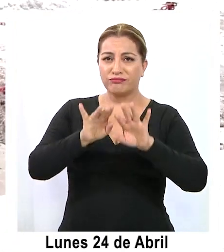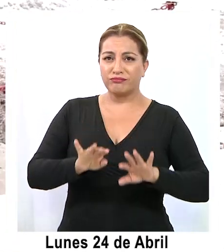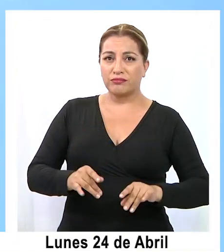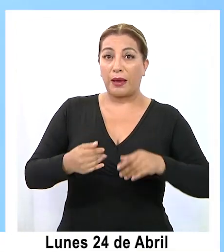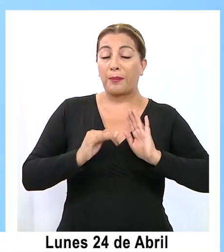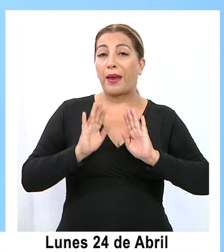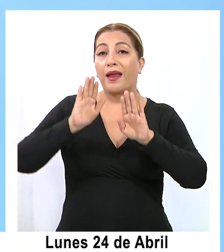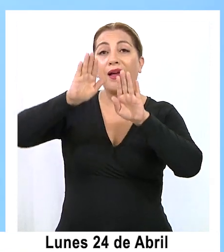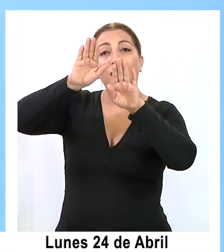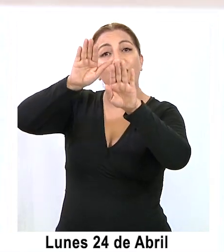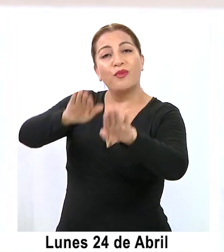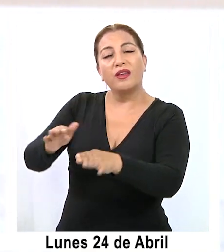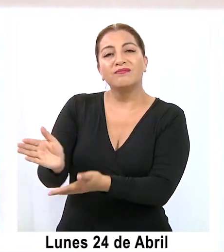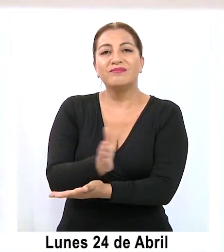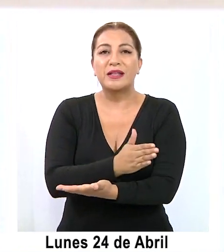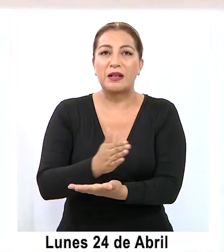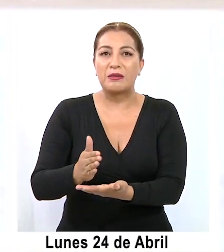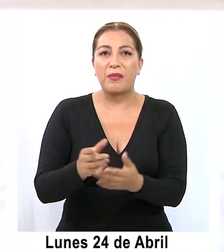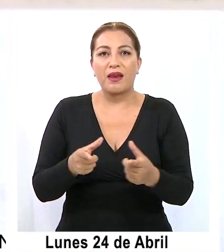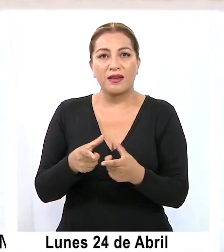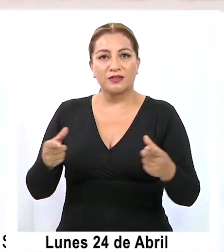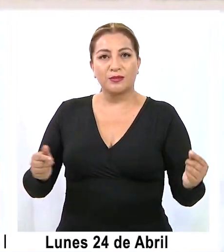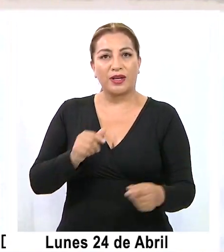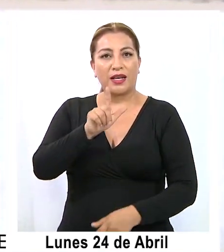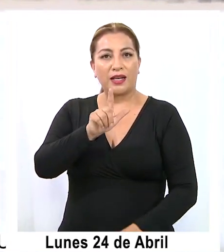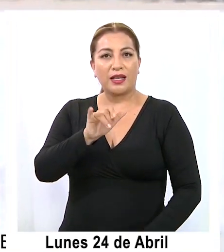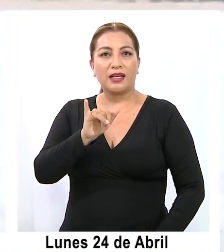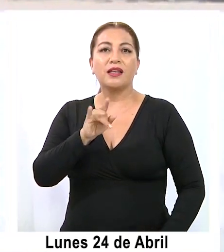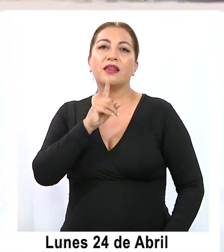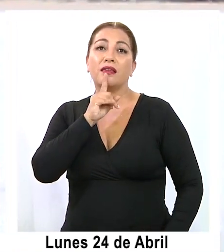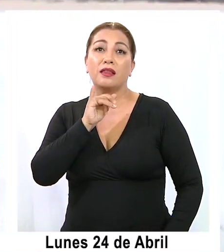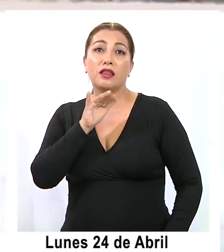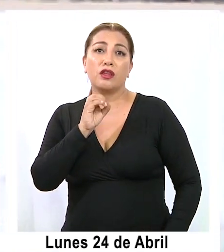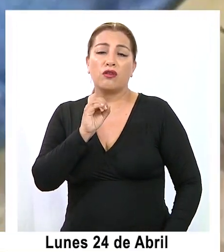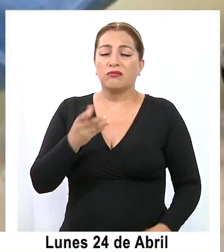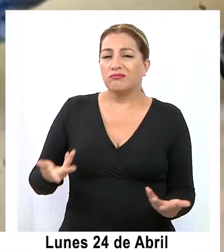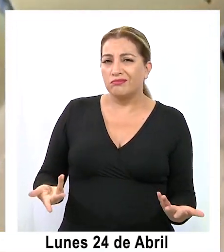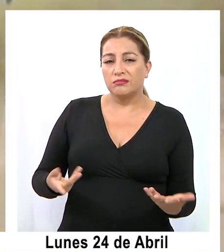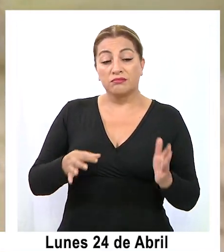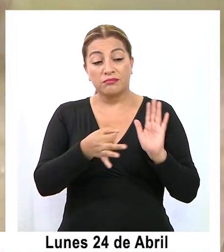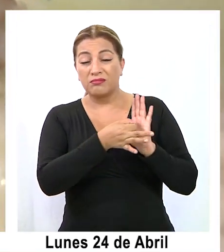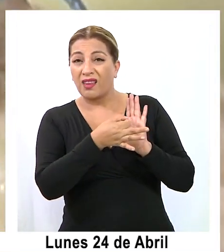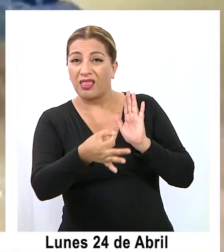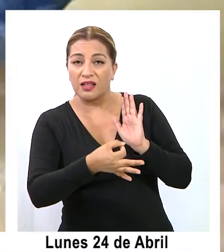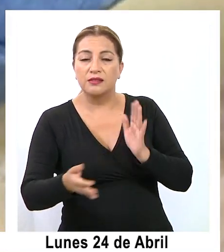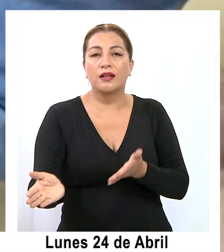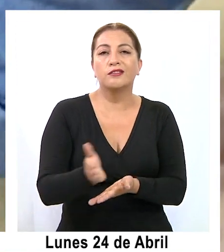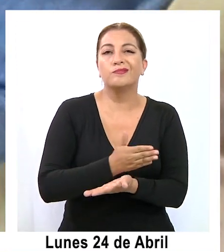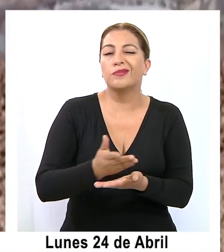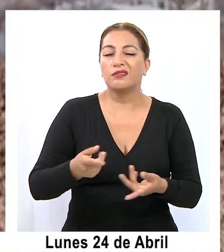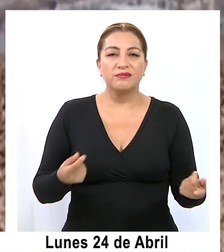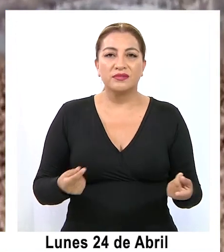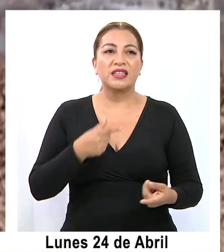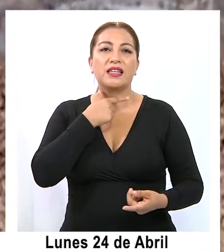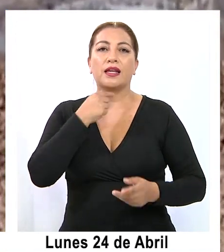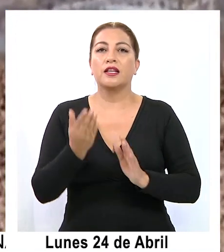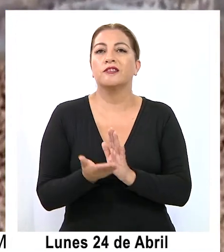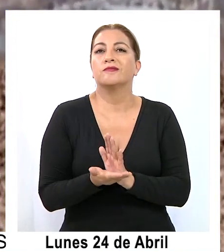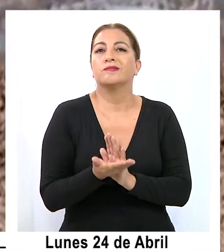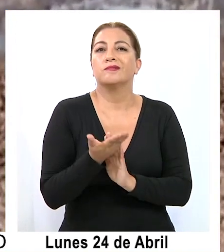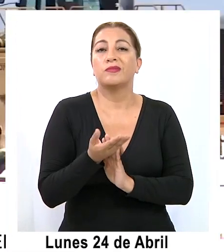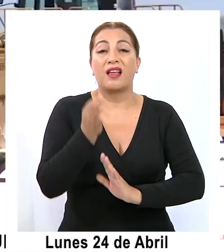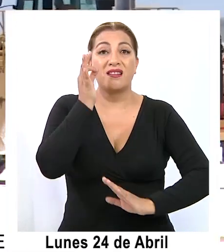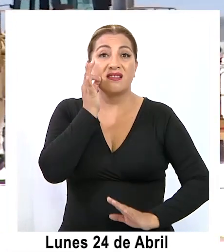respaldar la Estrategia Nacional del Litio. Allí se señala que la estrategia pretende aumentar las